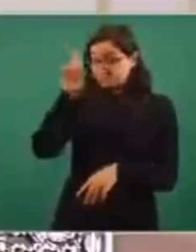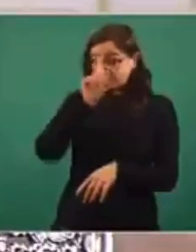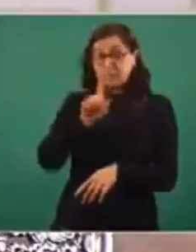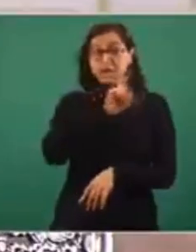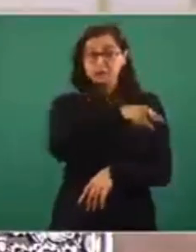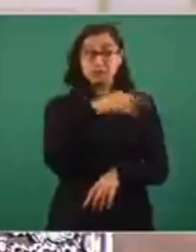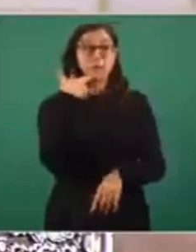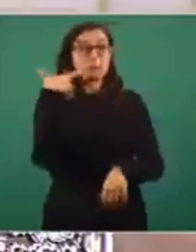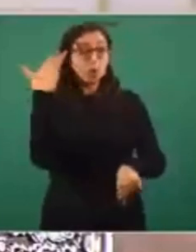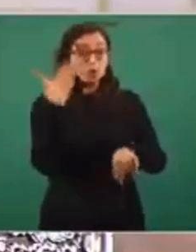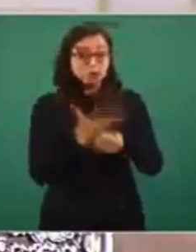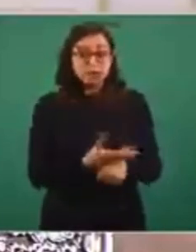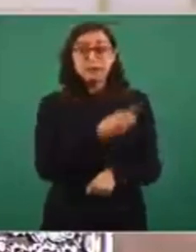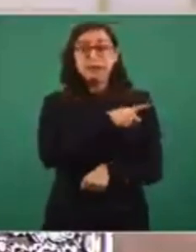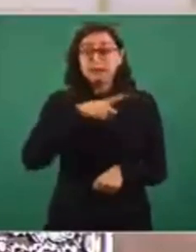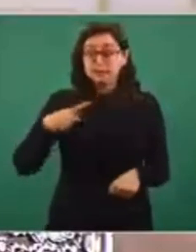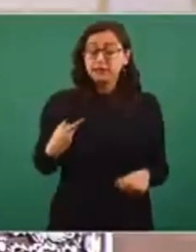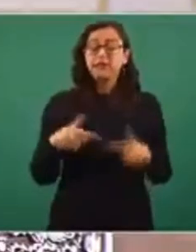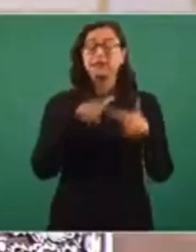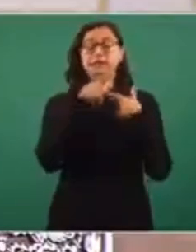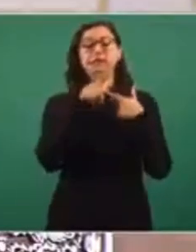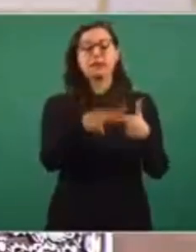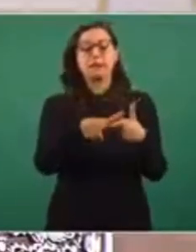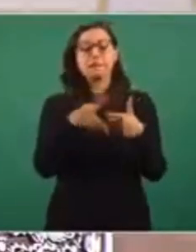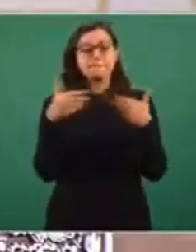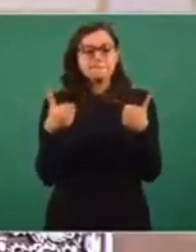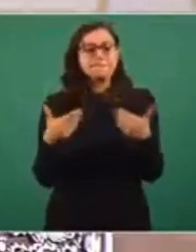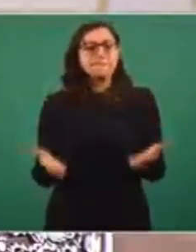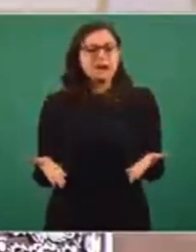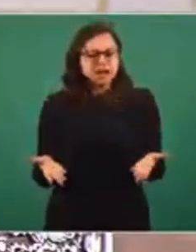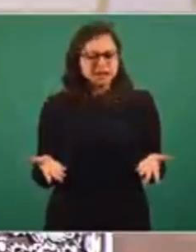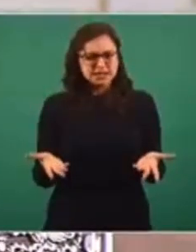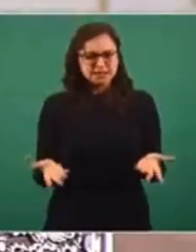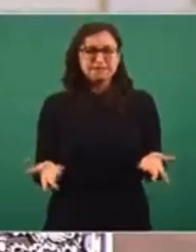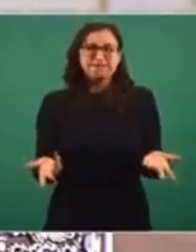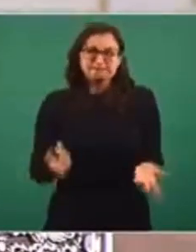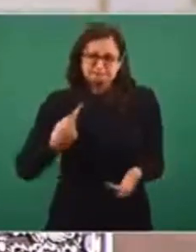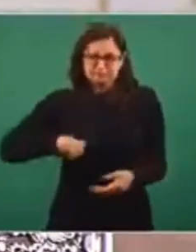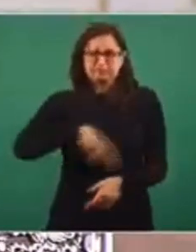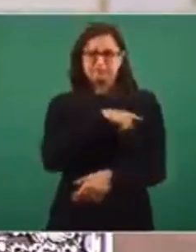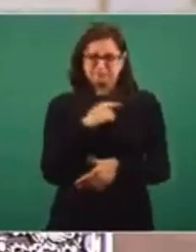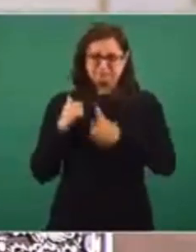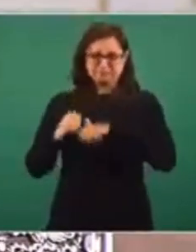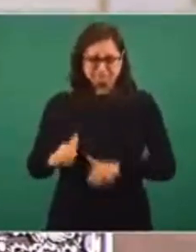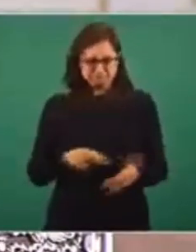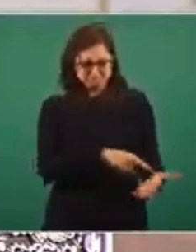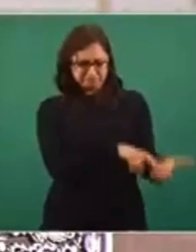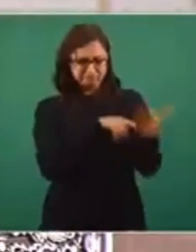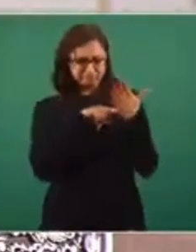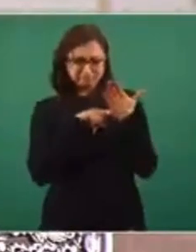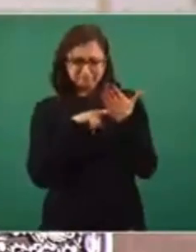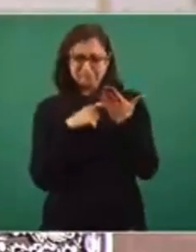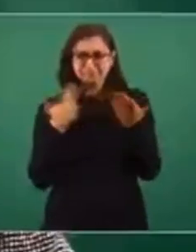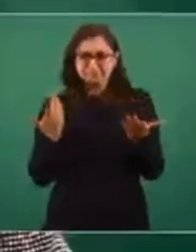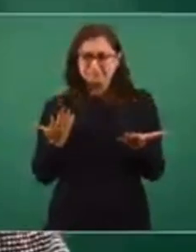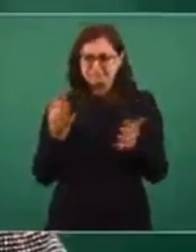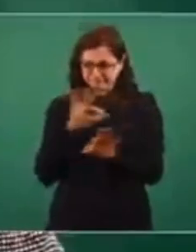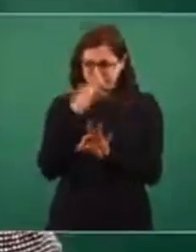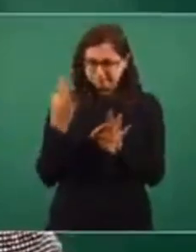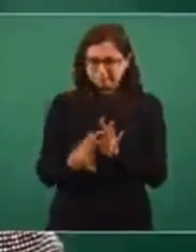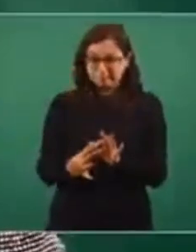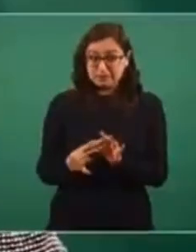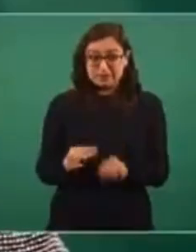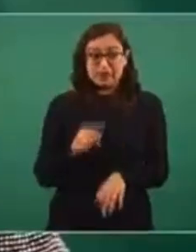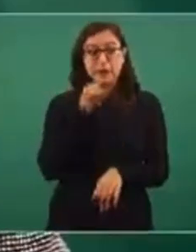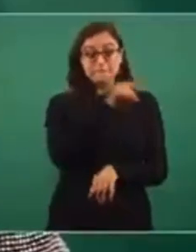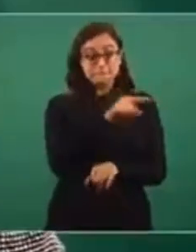es su función para que las autoridades actuemos en consecuencia. Entonces, creo que es su